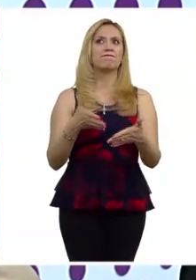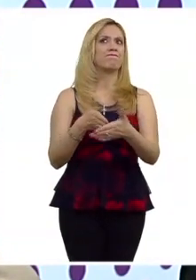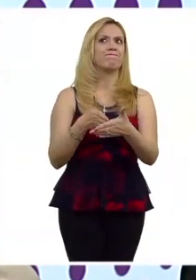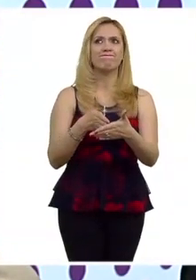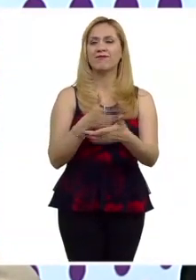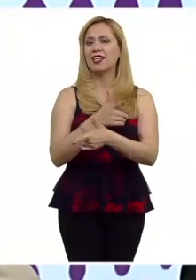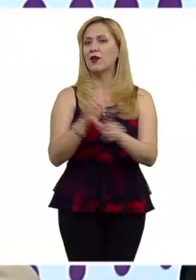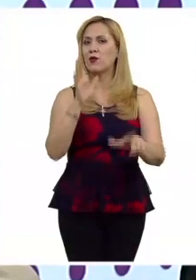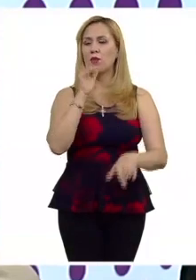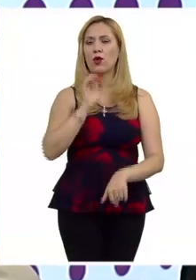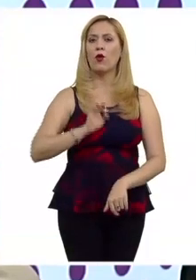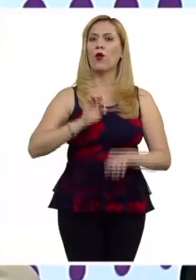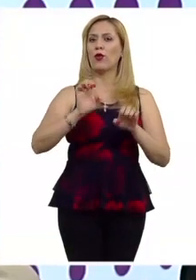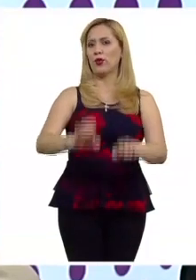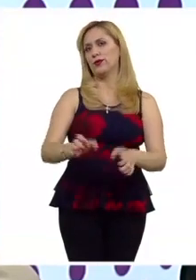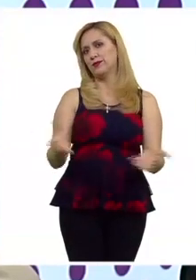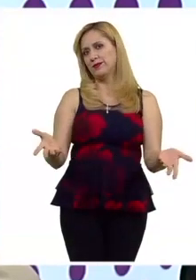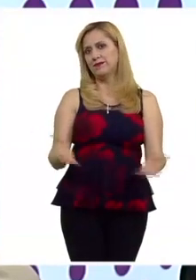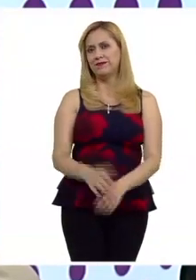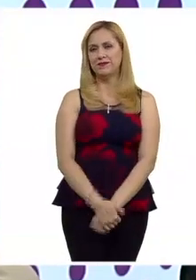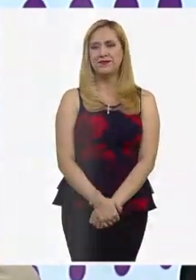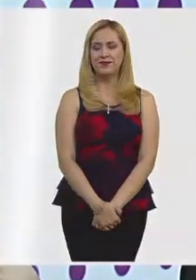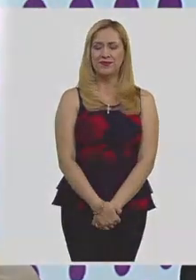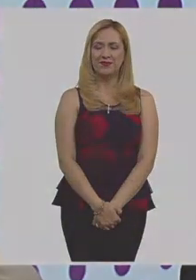expresión que es el discurso de odio ya regresamos